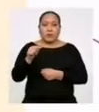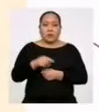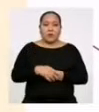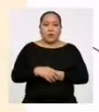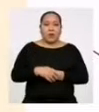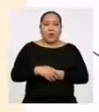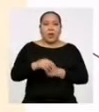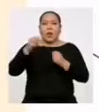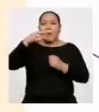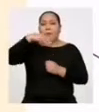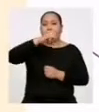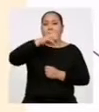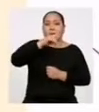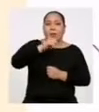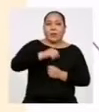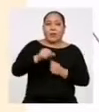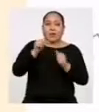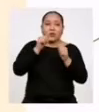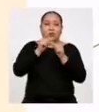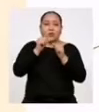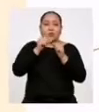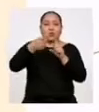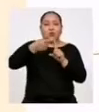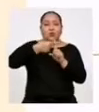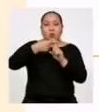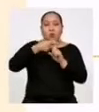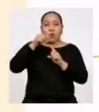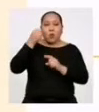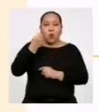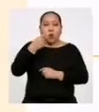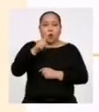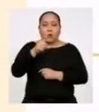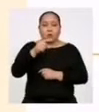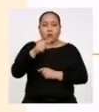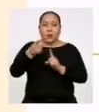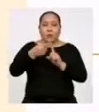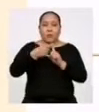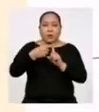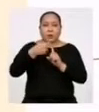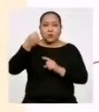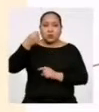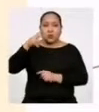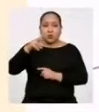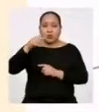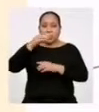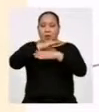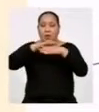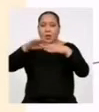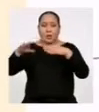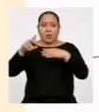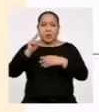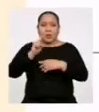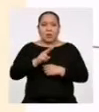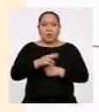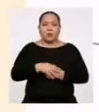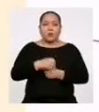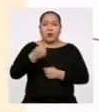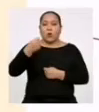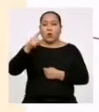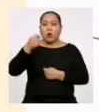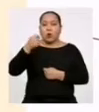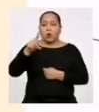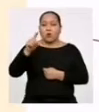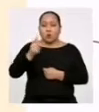la mediana es la semisuma de estos valores 11 más 12 entre 2 11,5 La